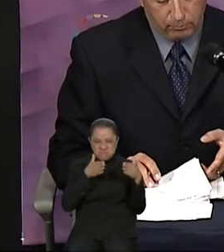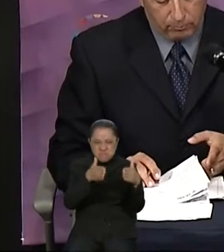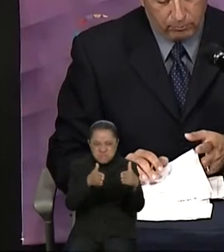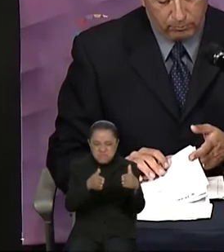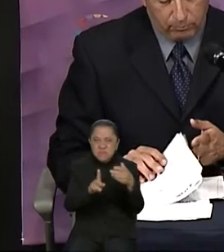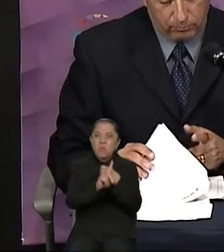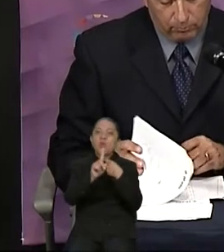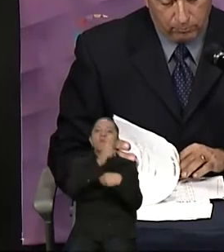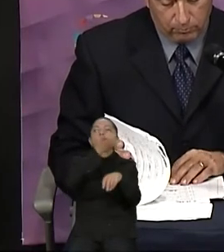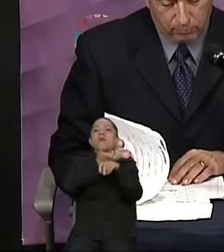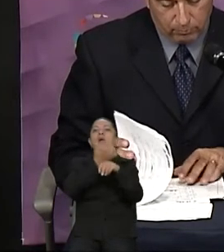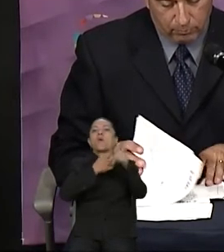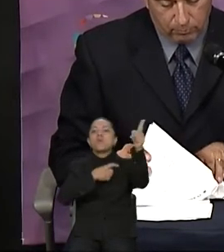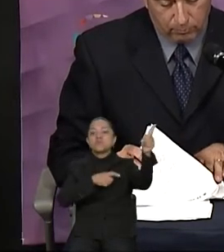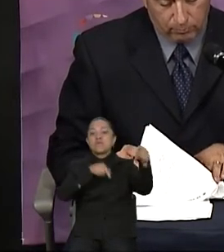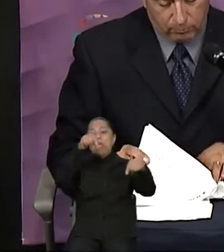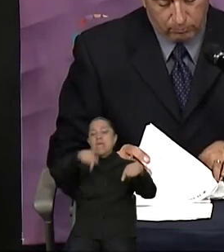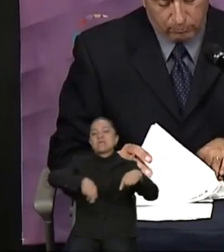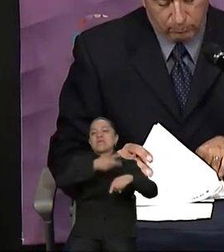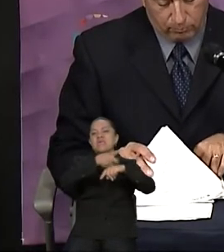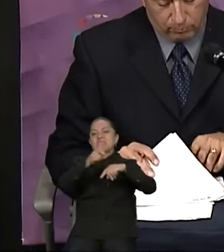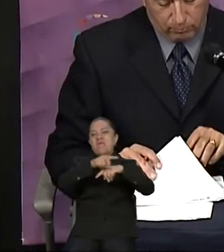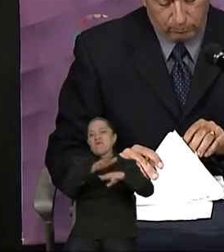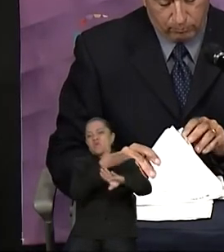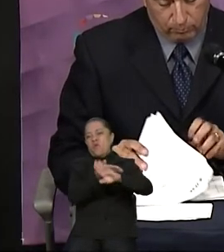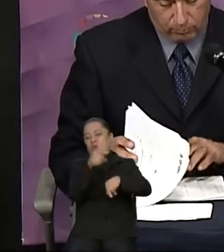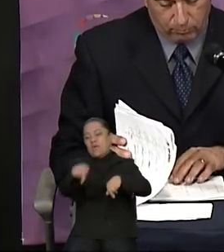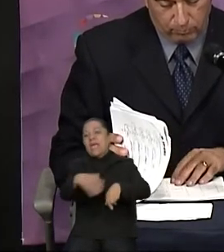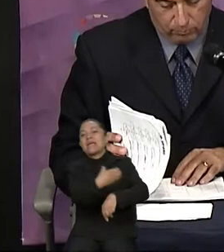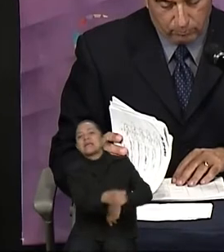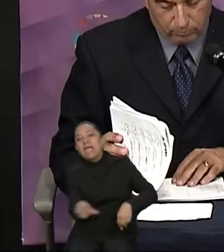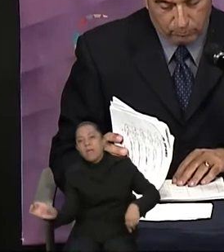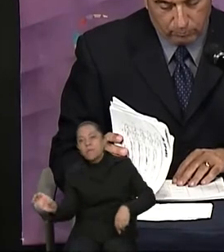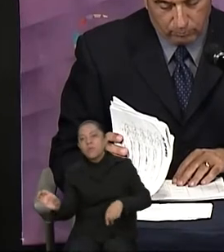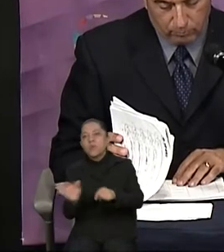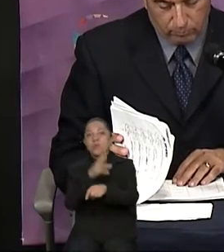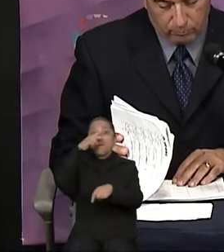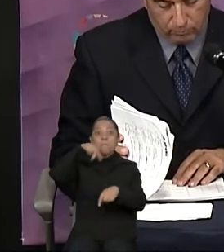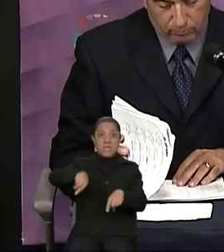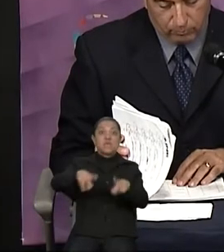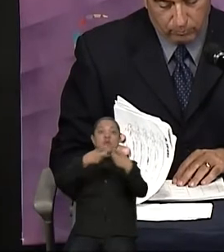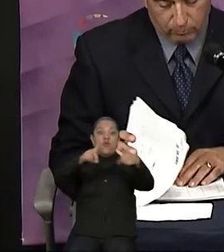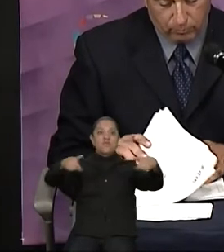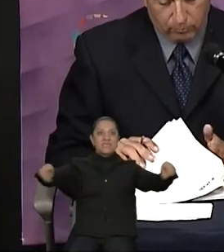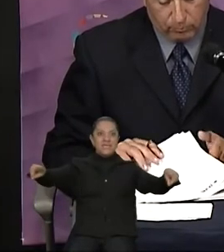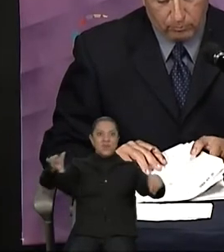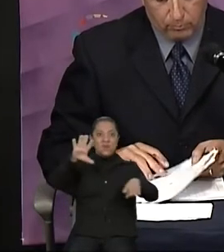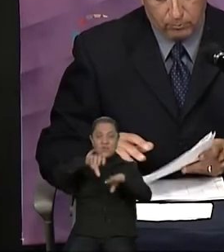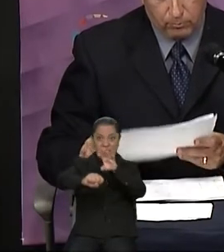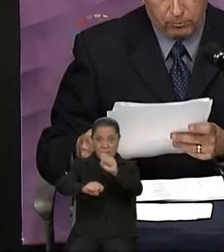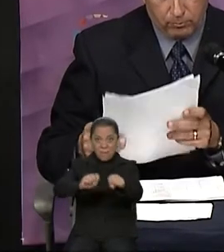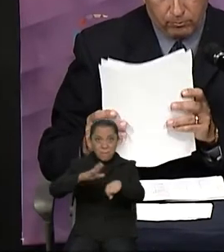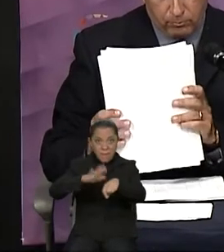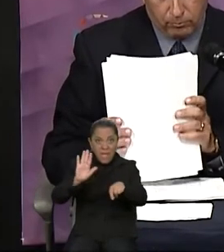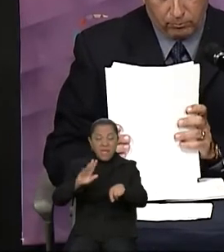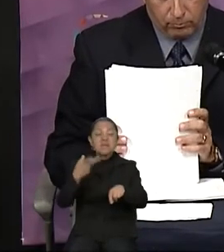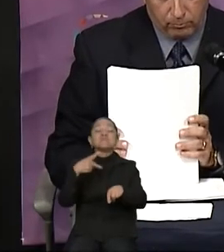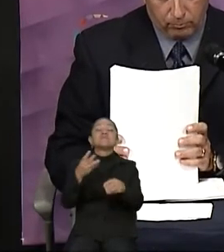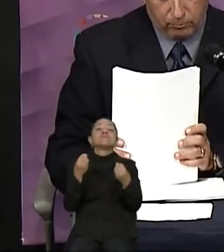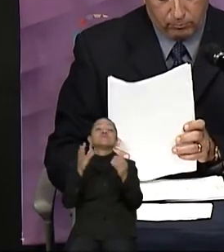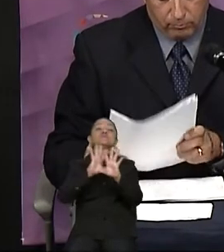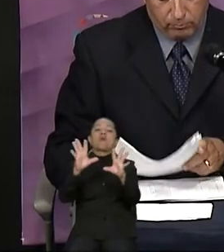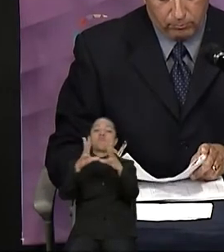para el campo y varios sectores que México había logrado desarrollar, pero que han desaparecido o han sido sustituidos por empresas